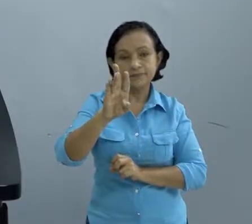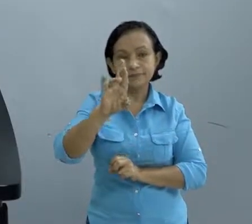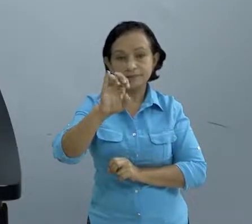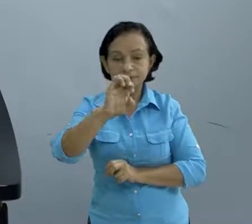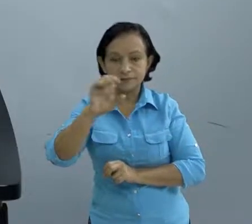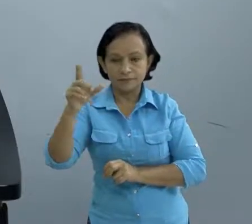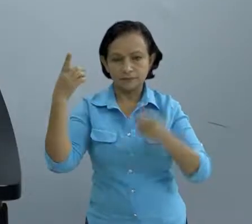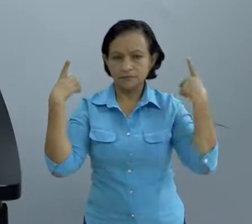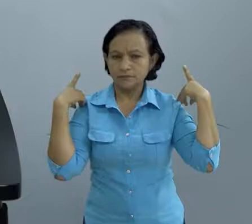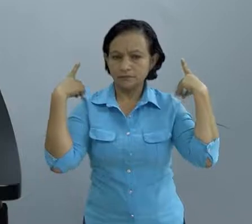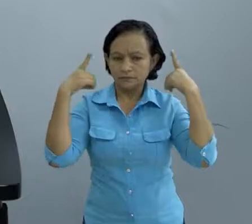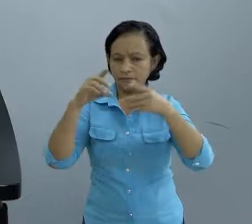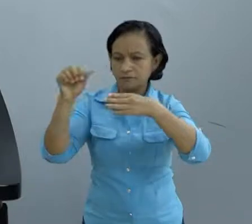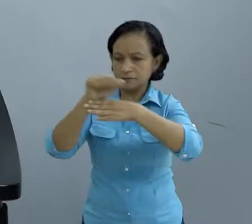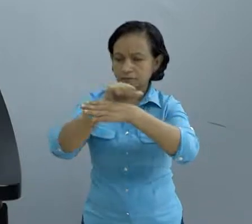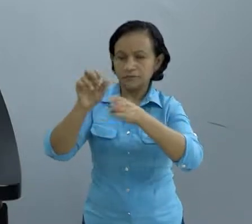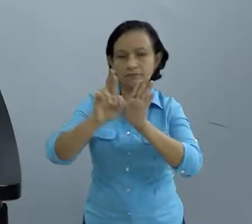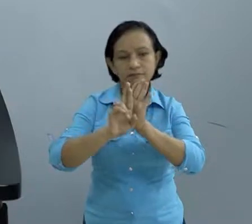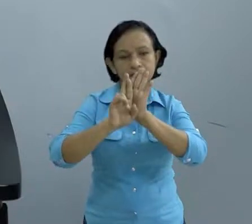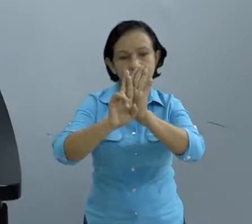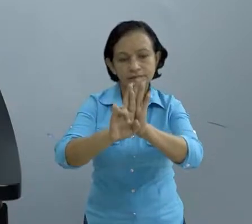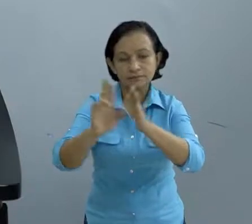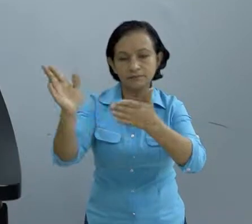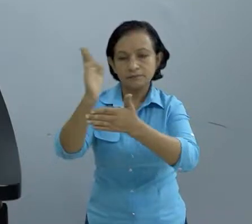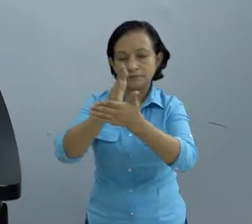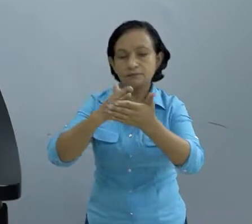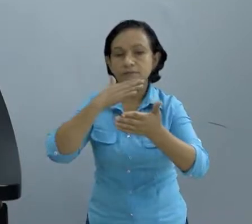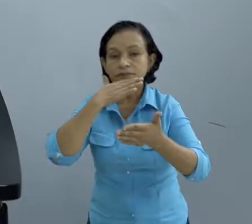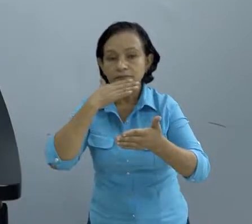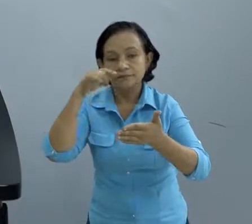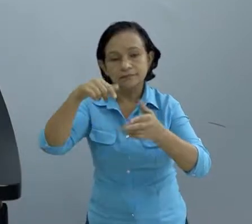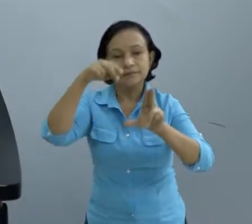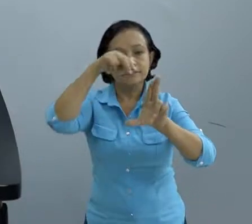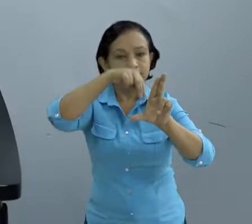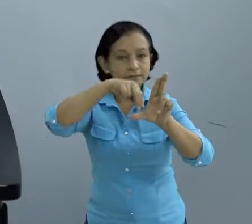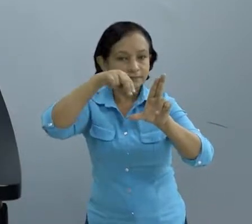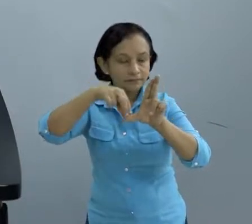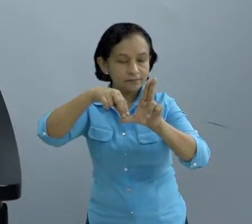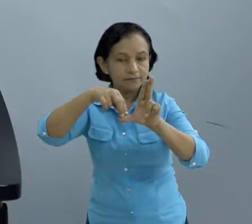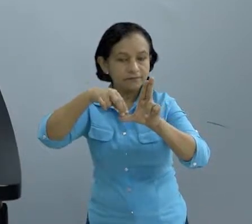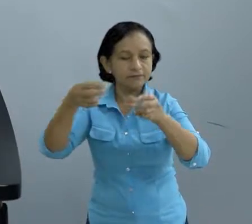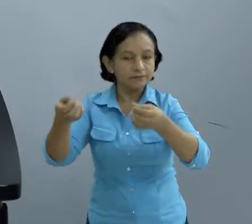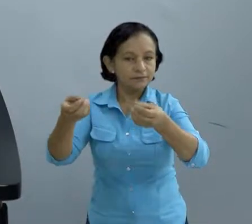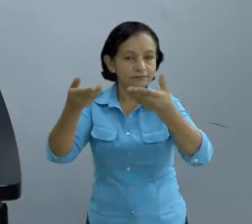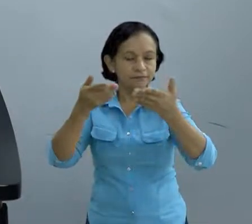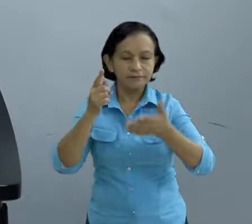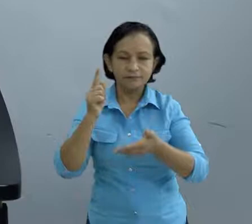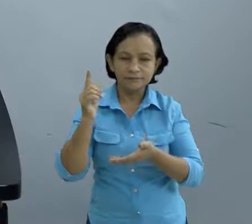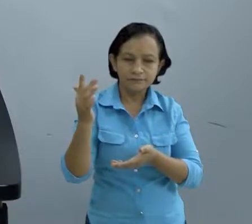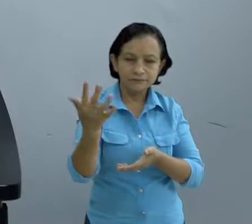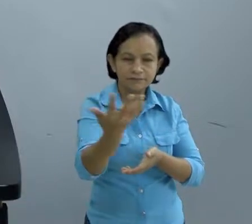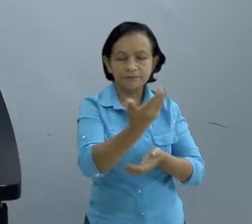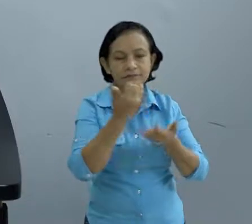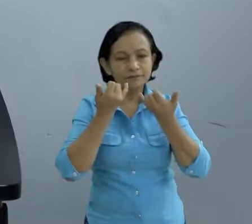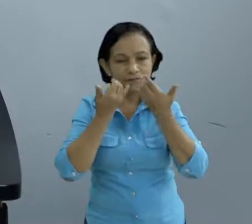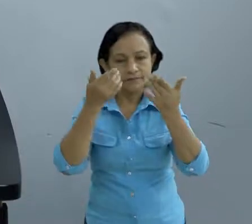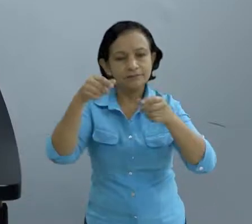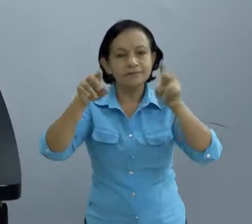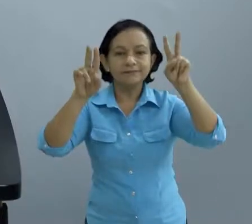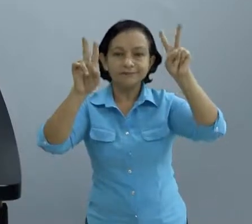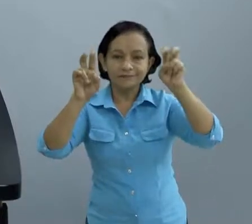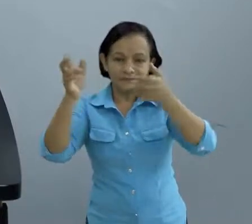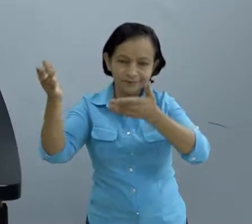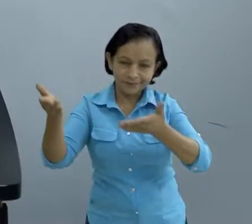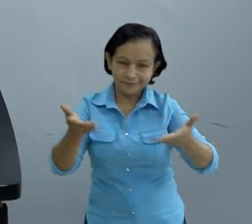director de preparación para la respuesta ante emergencias de Sinapred, que nos va a estar brindando todos los detalles en este tema.